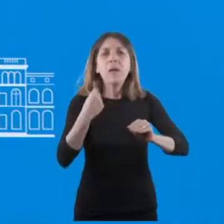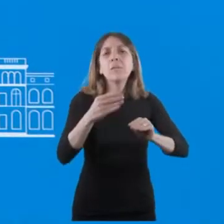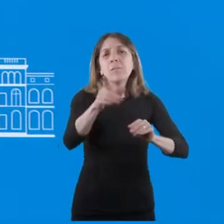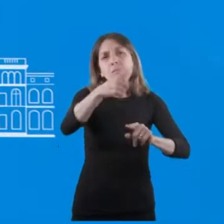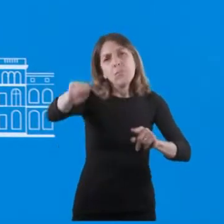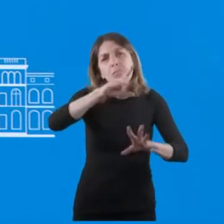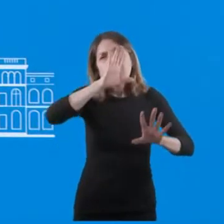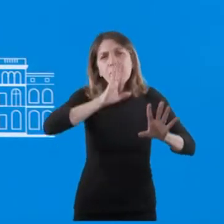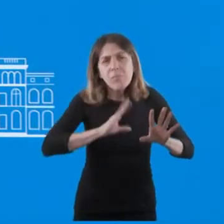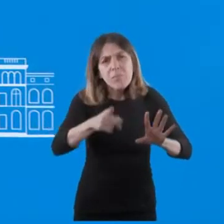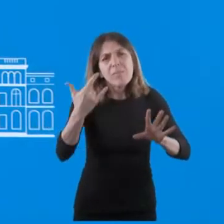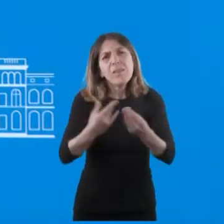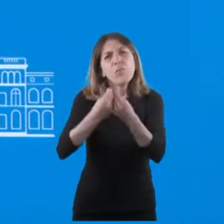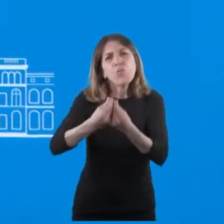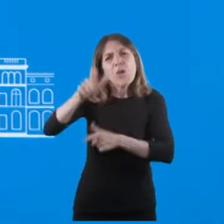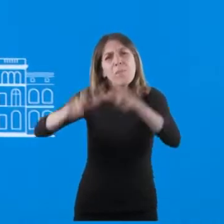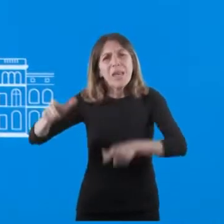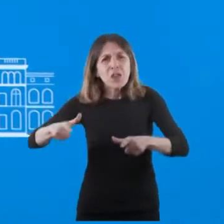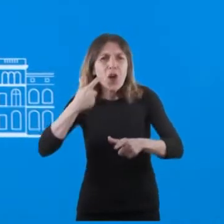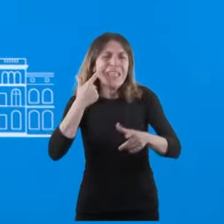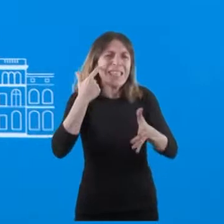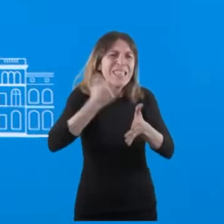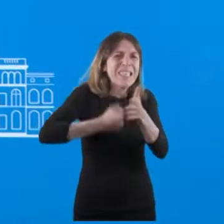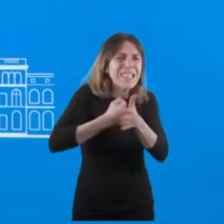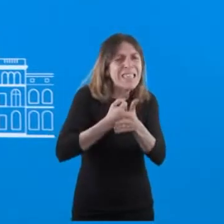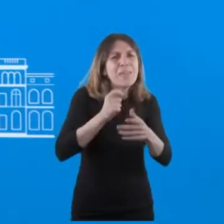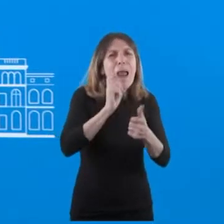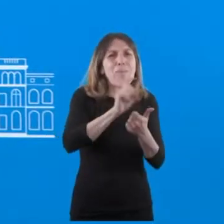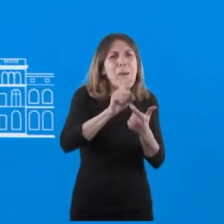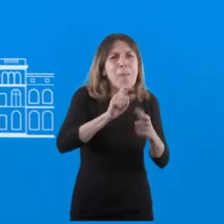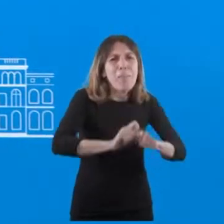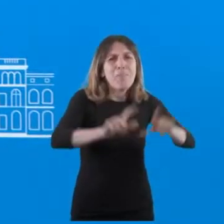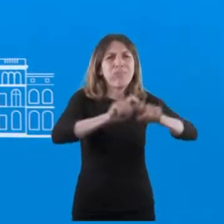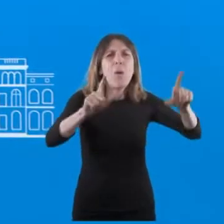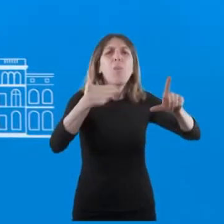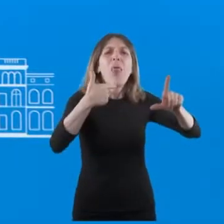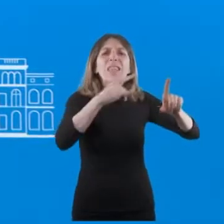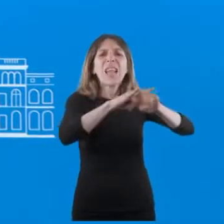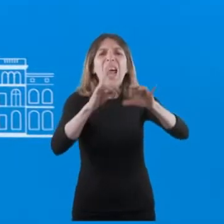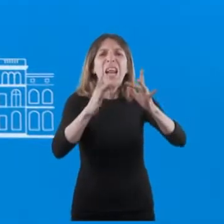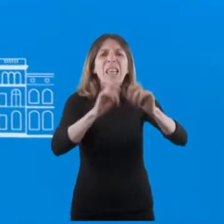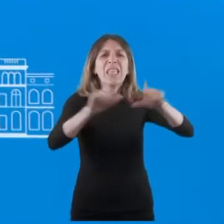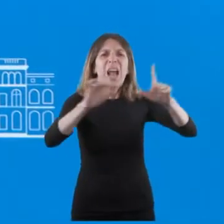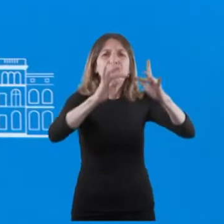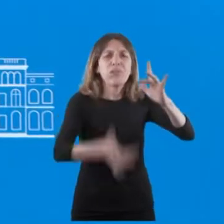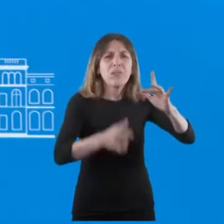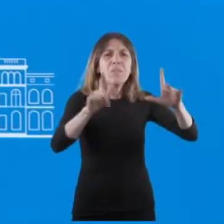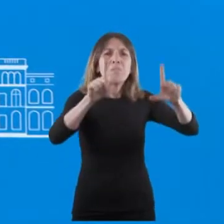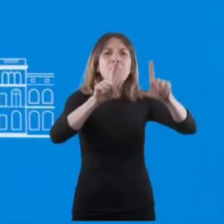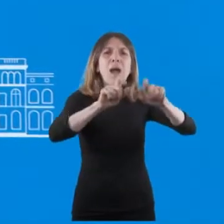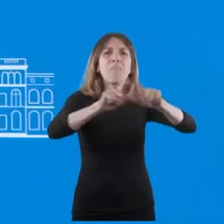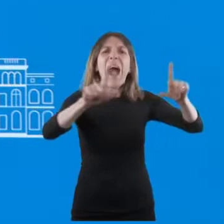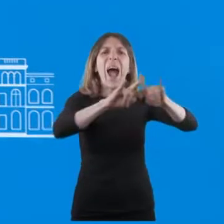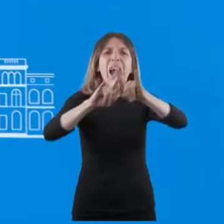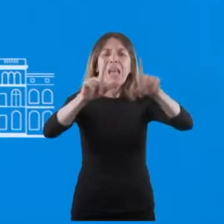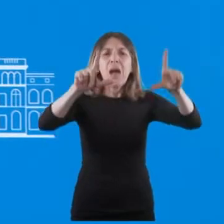paciencia, que son muchos los que van a intentar ingresar en el mismo momento, puede ser que se caiga la página, puede ser que tengan que hacerlo dos veces, todo esto parte